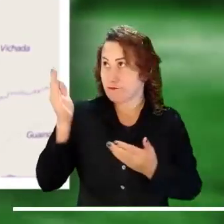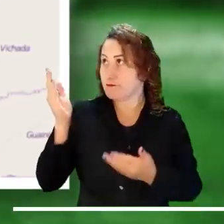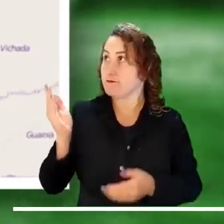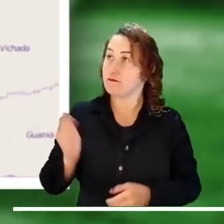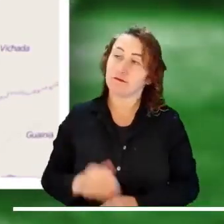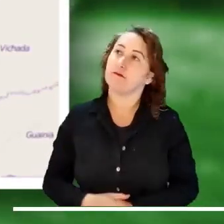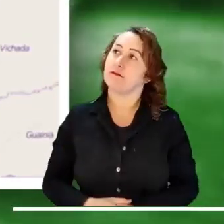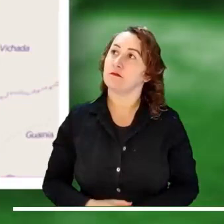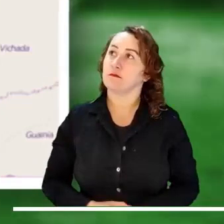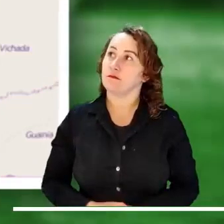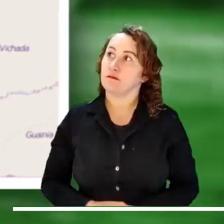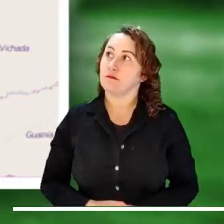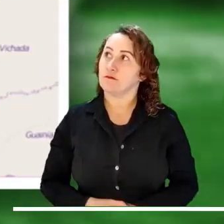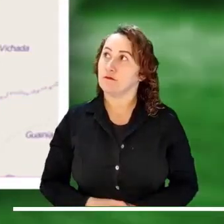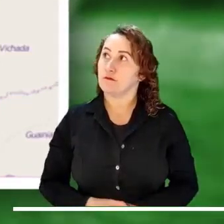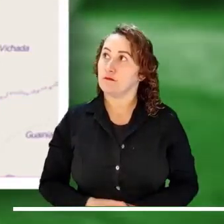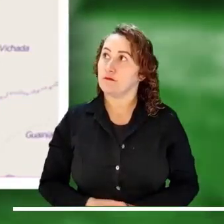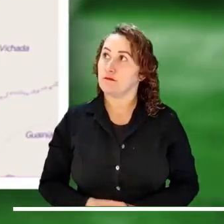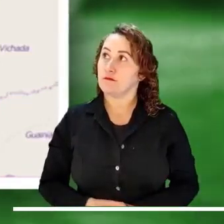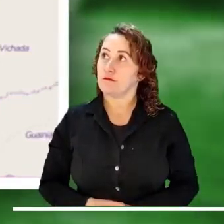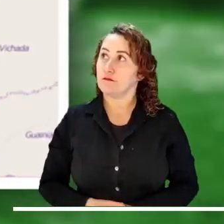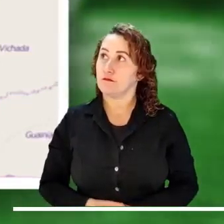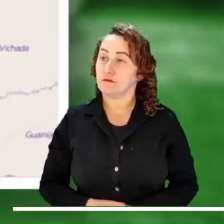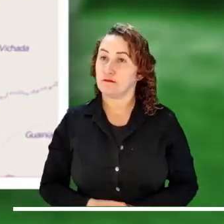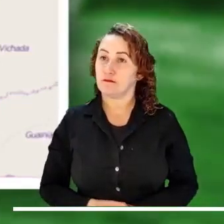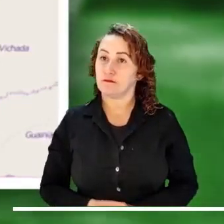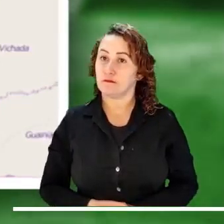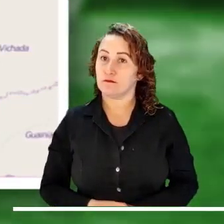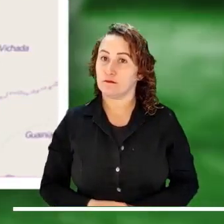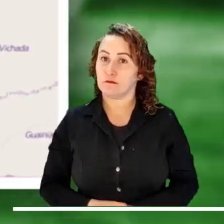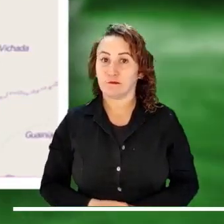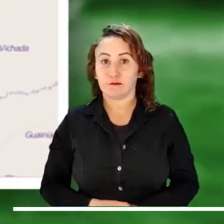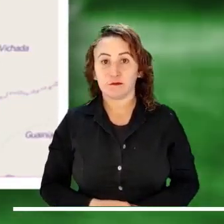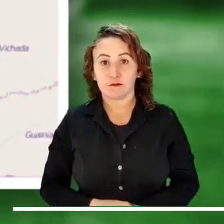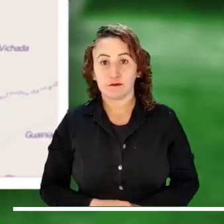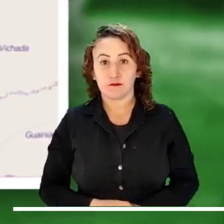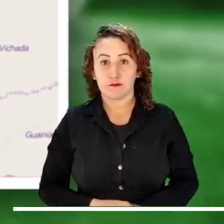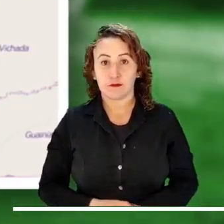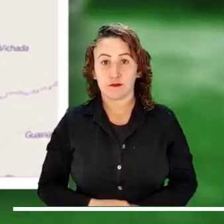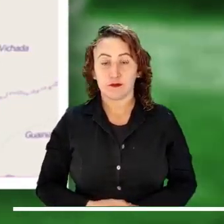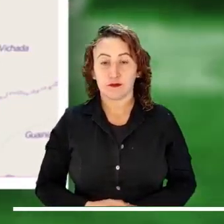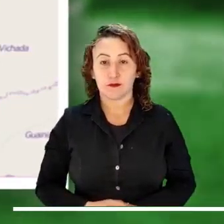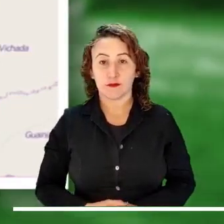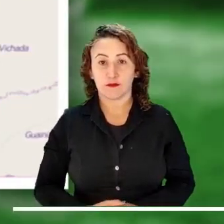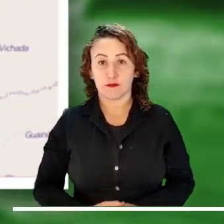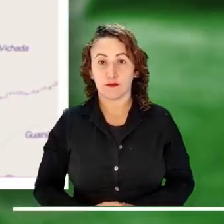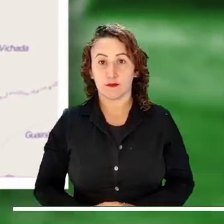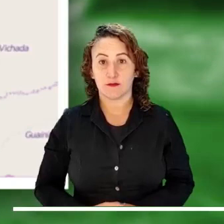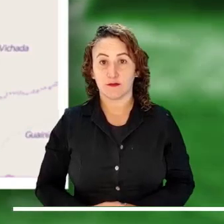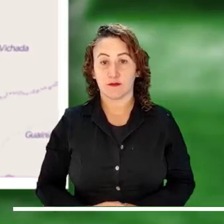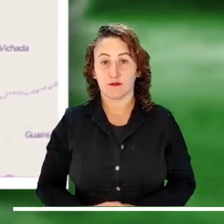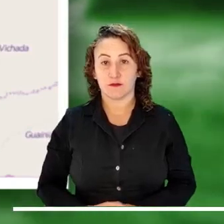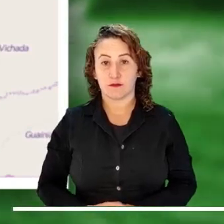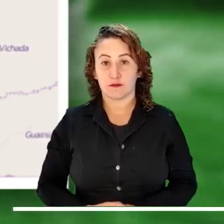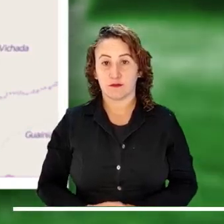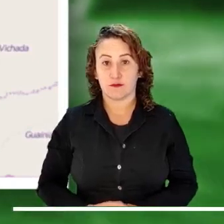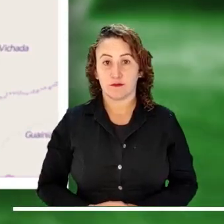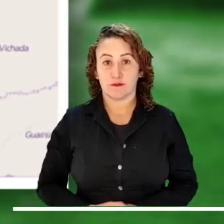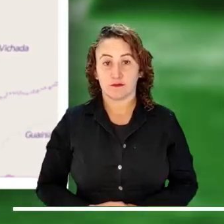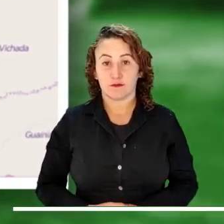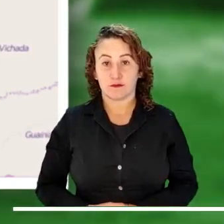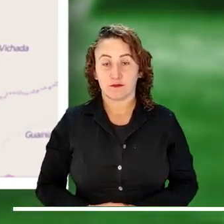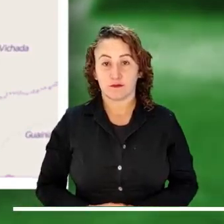las crecientes súbitas registradas en la Cuenca Alta del río San Jorge. Se recomienda especial atención en los municipios de Puerto